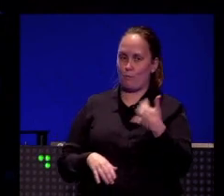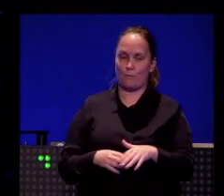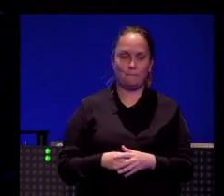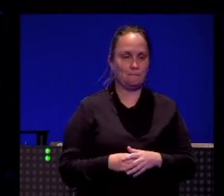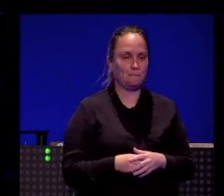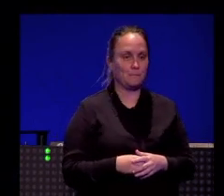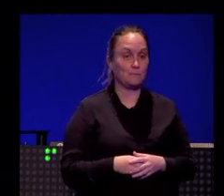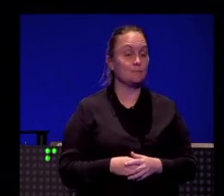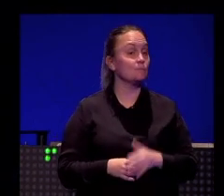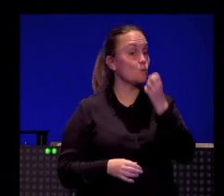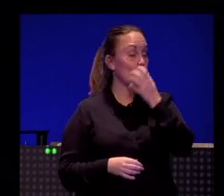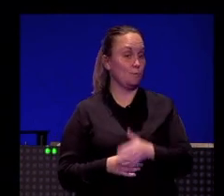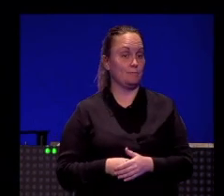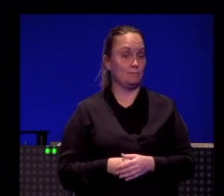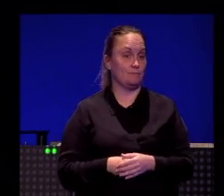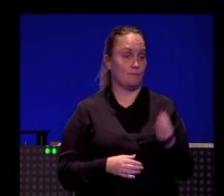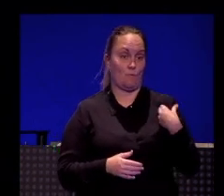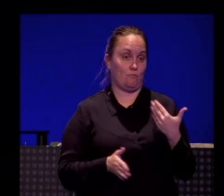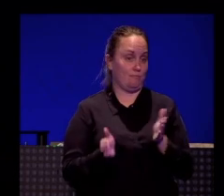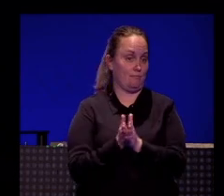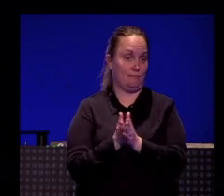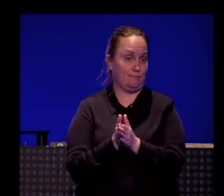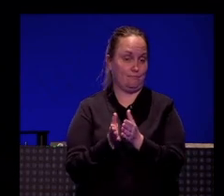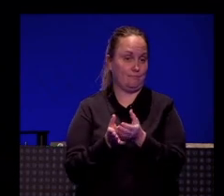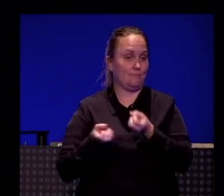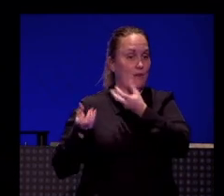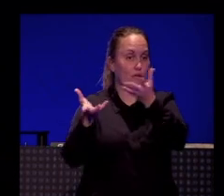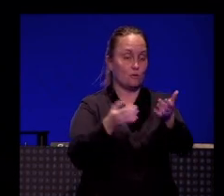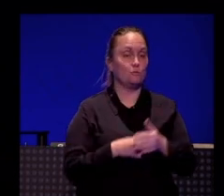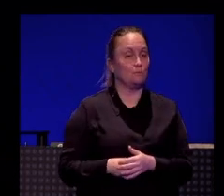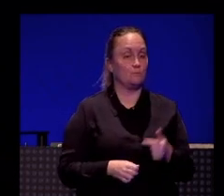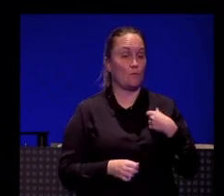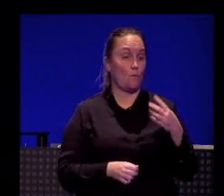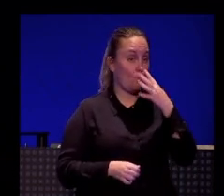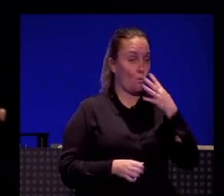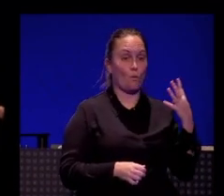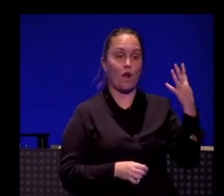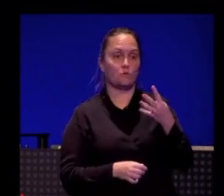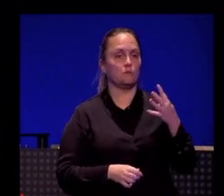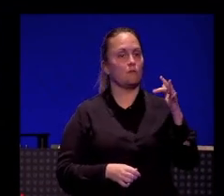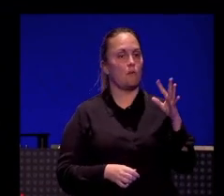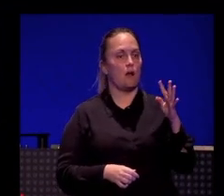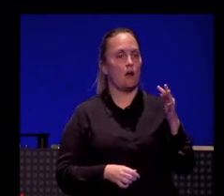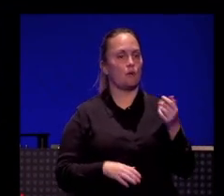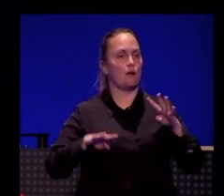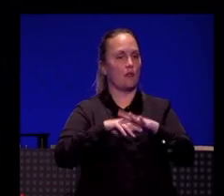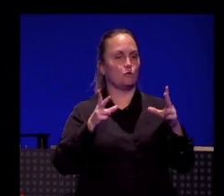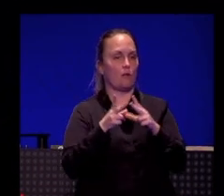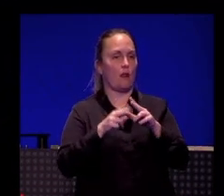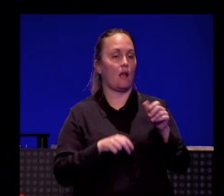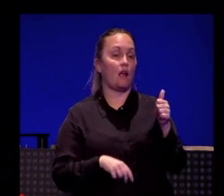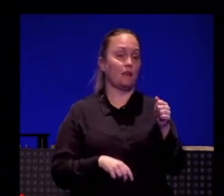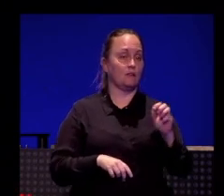Bueno, como bien han dicho por aquí, llevo cuatro años y medio gestionando las redes sociales en Antena 3.